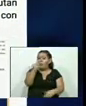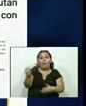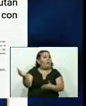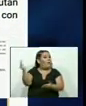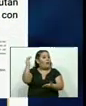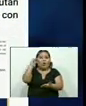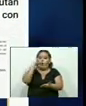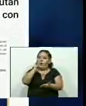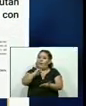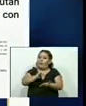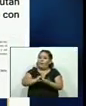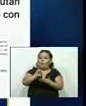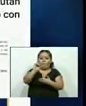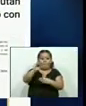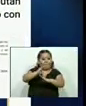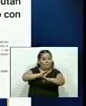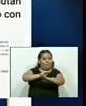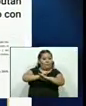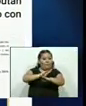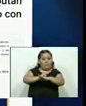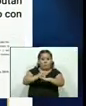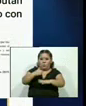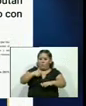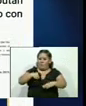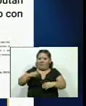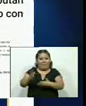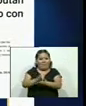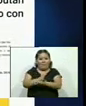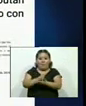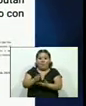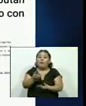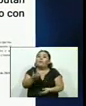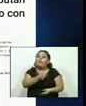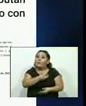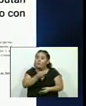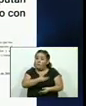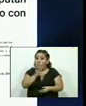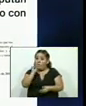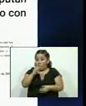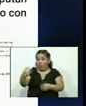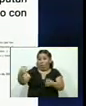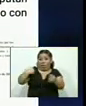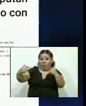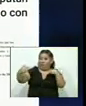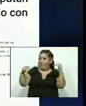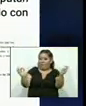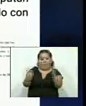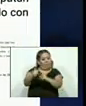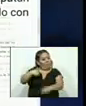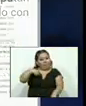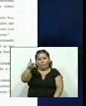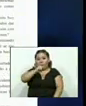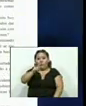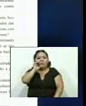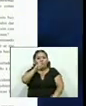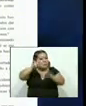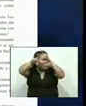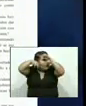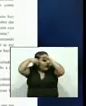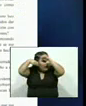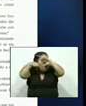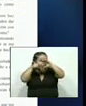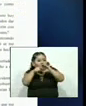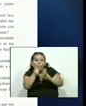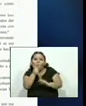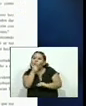se defendió de las acusaciones. Reiteró su inocencia ante los señalamientos de haberse reunido con pandillas. Asegura que el video está despertando